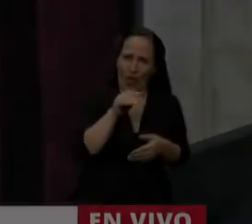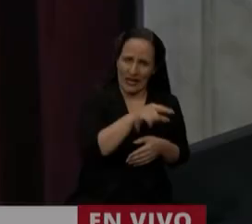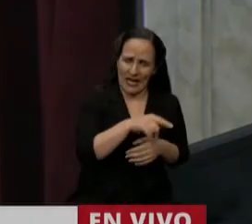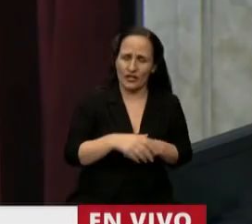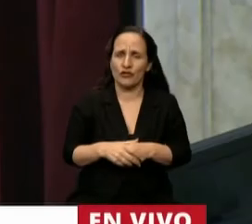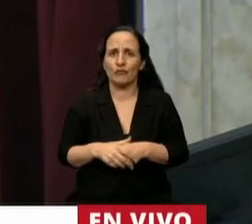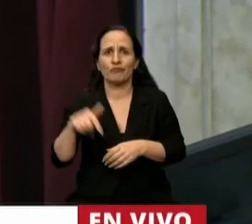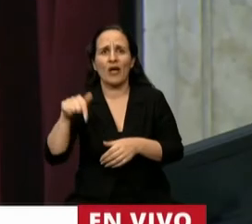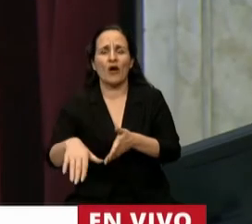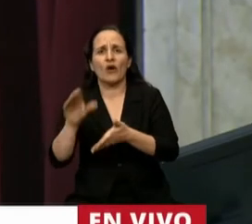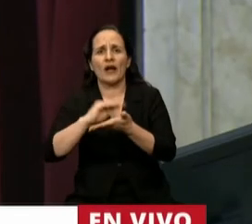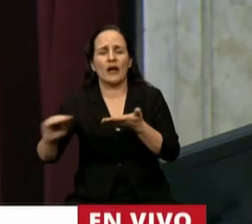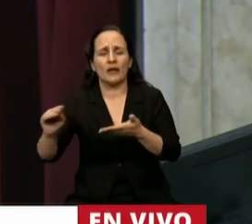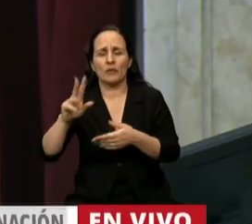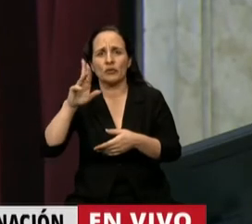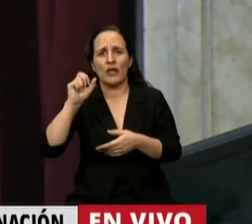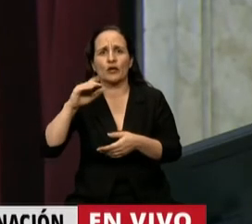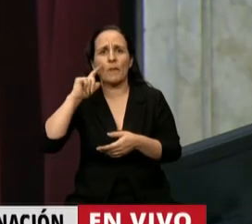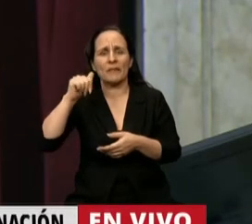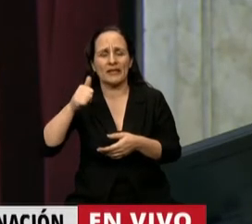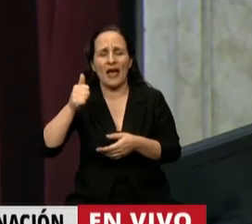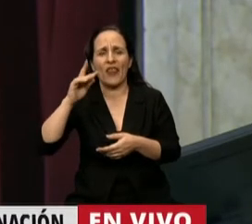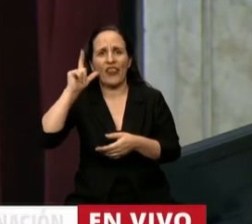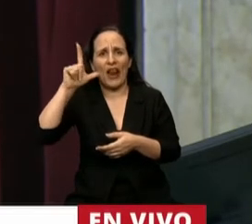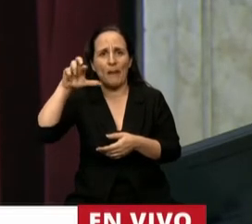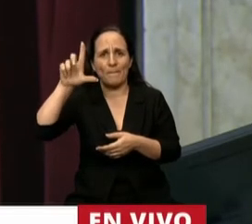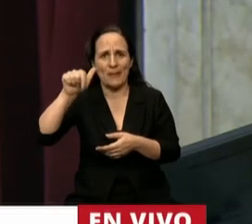En el uso de la palabra, la diputada Romina del Pla.